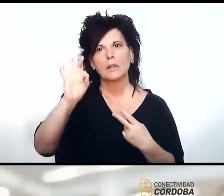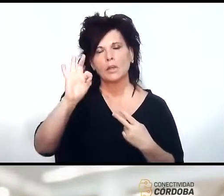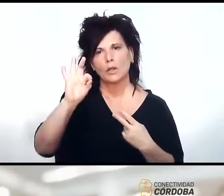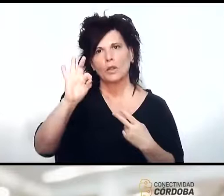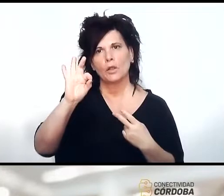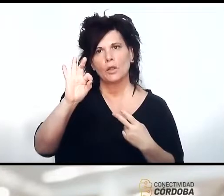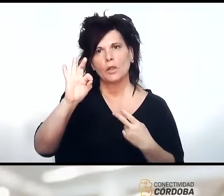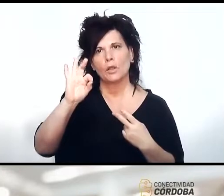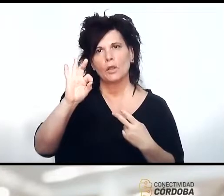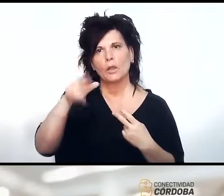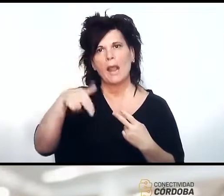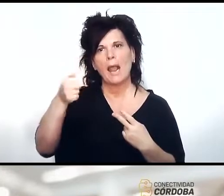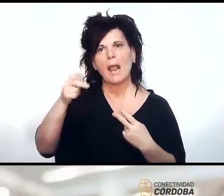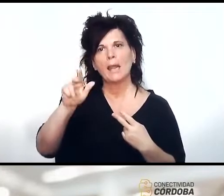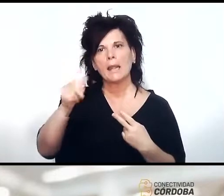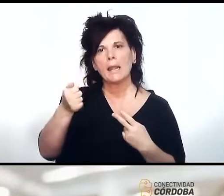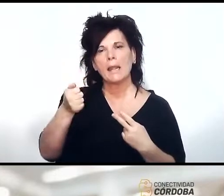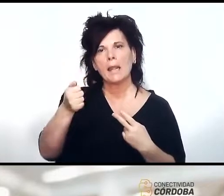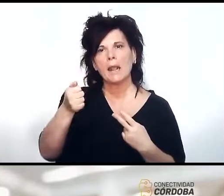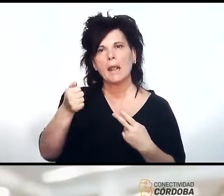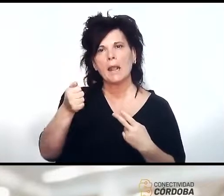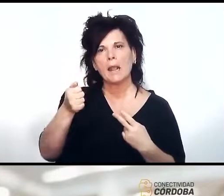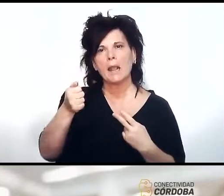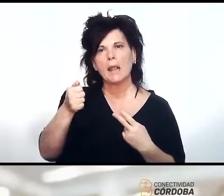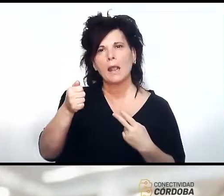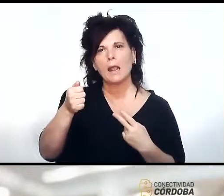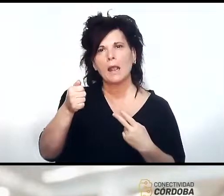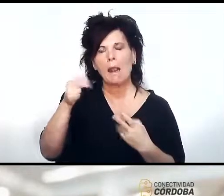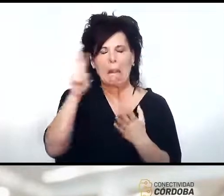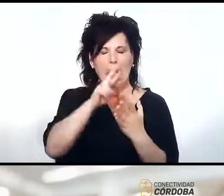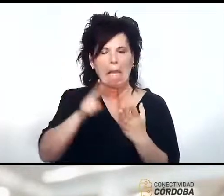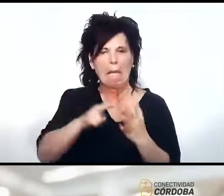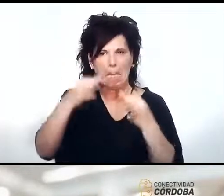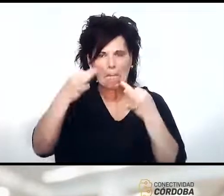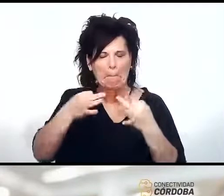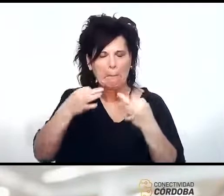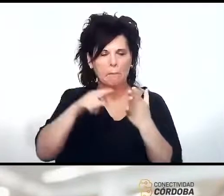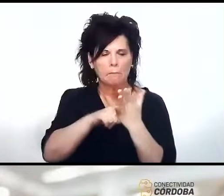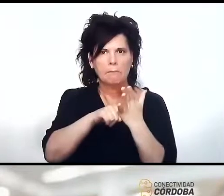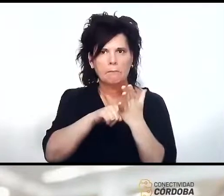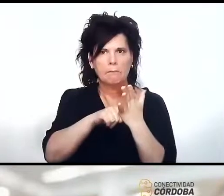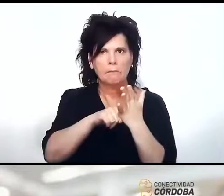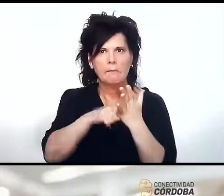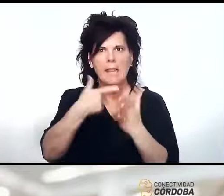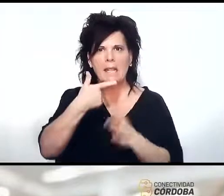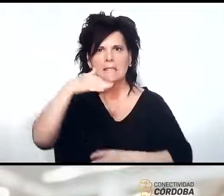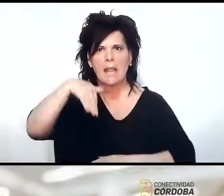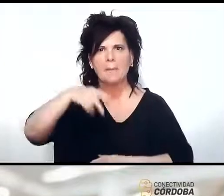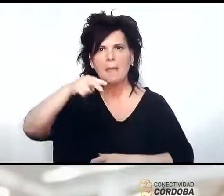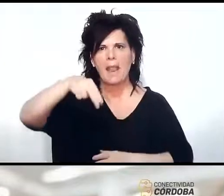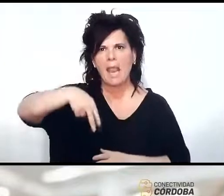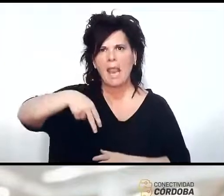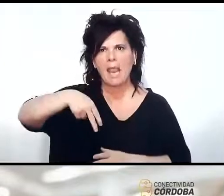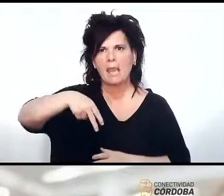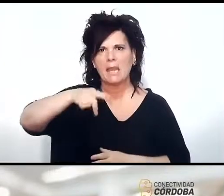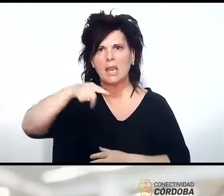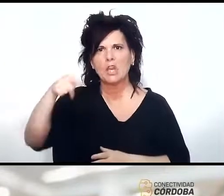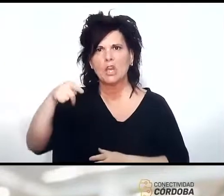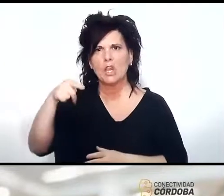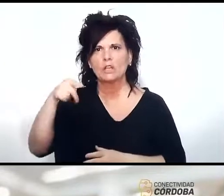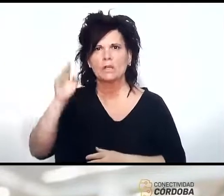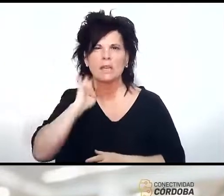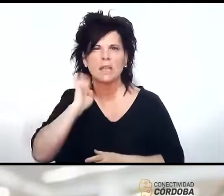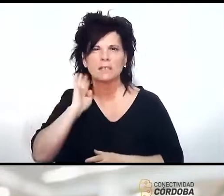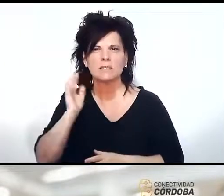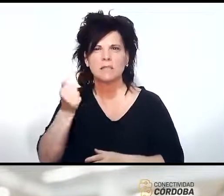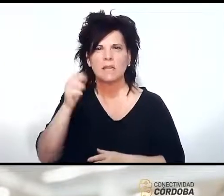Anabel desde donde se baja lo leo textual porque no sé qué es SMN el GOES guión 16 si